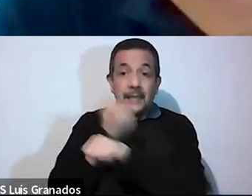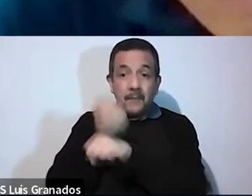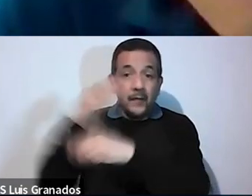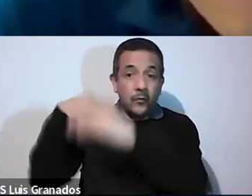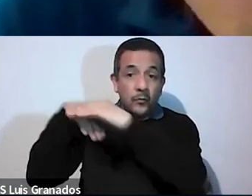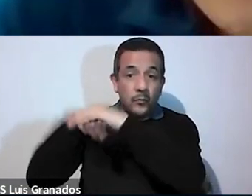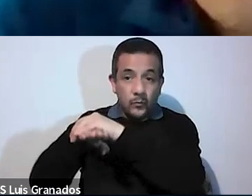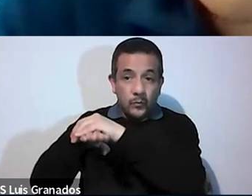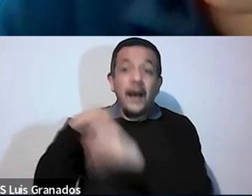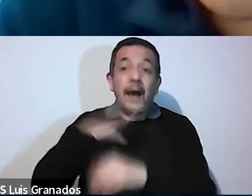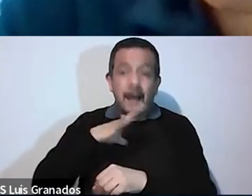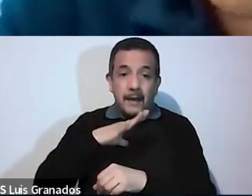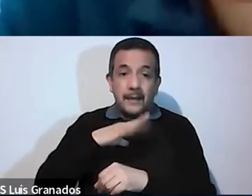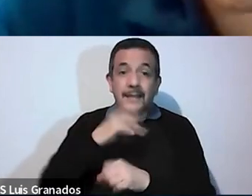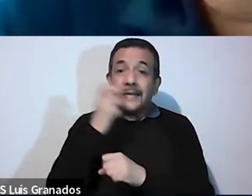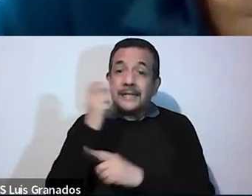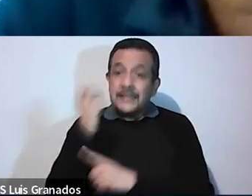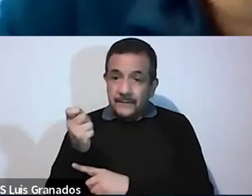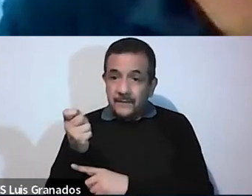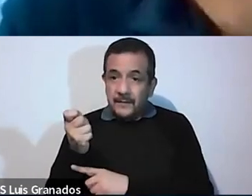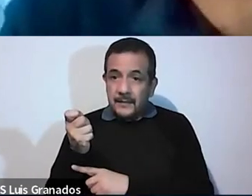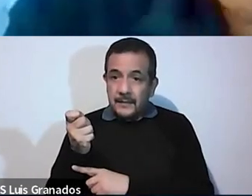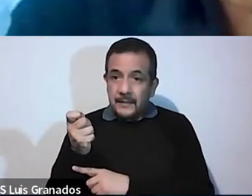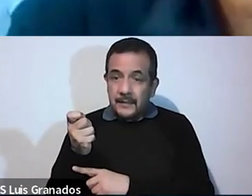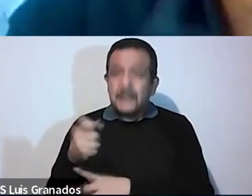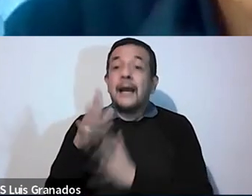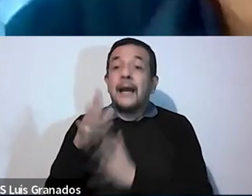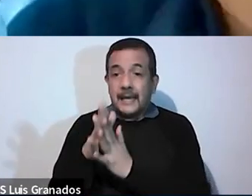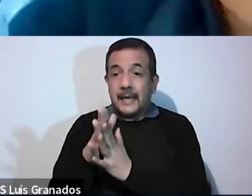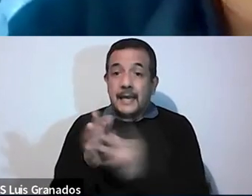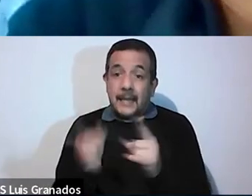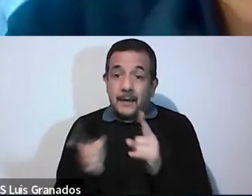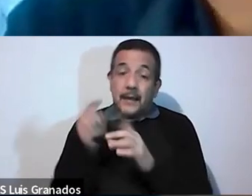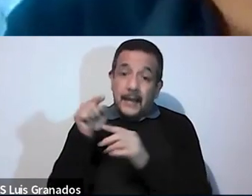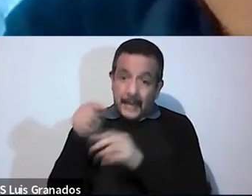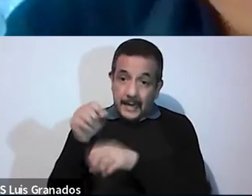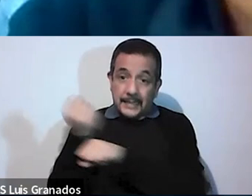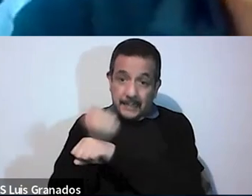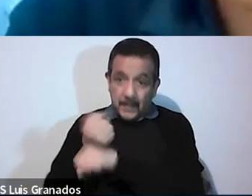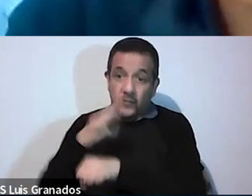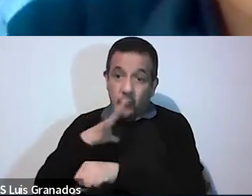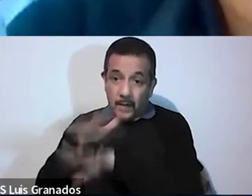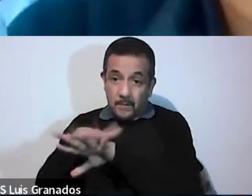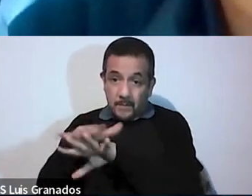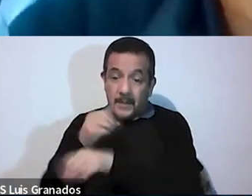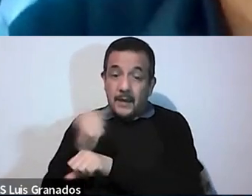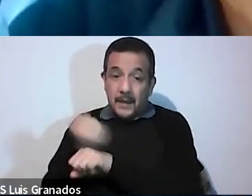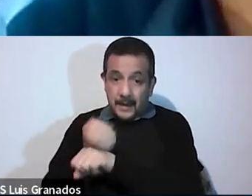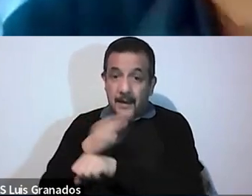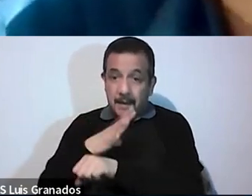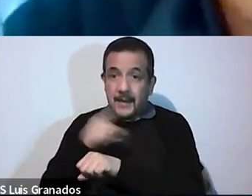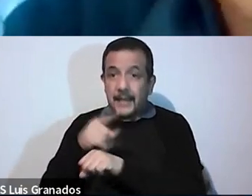esa libertad que le devuelve el padre cuando lo acoge en sus brazos, ¿verdad? ¿Recuerdan que les decía que